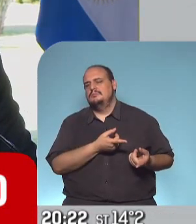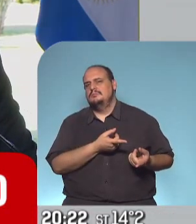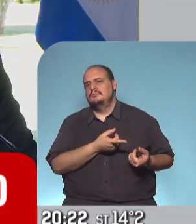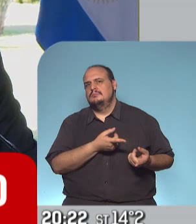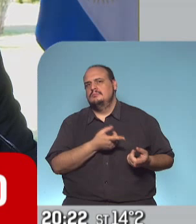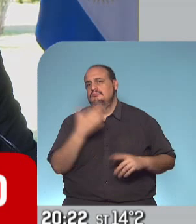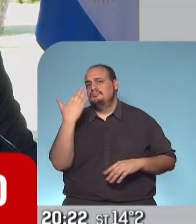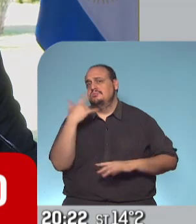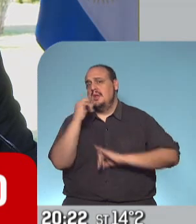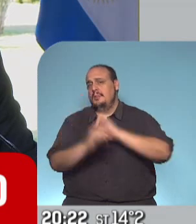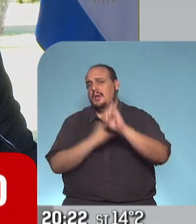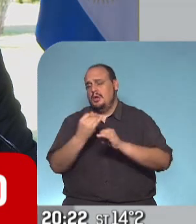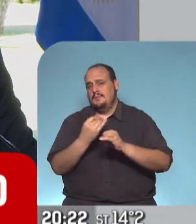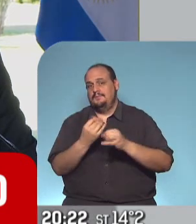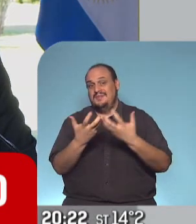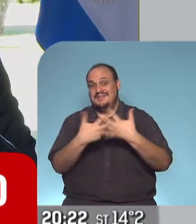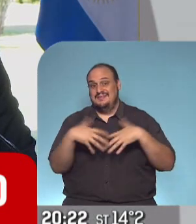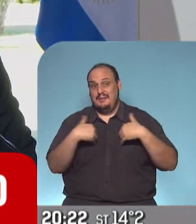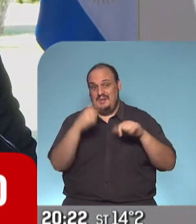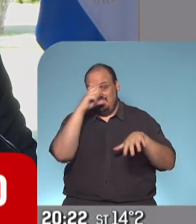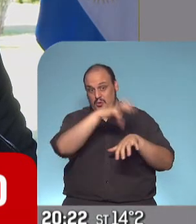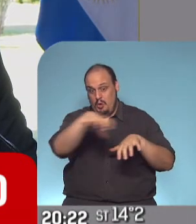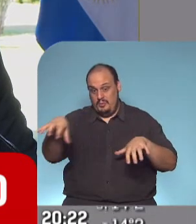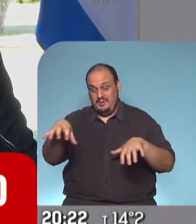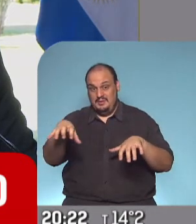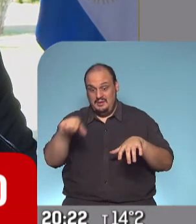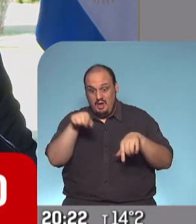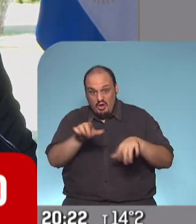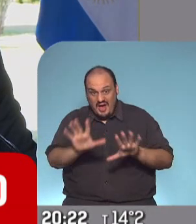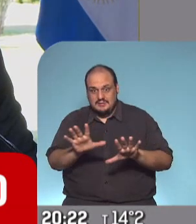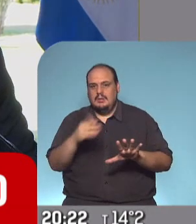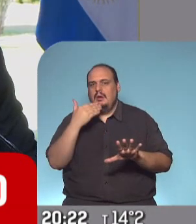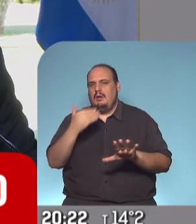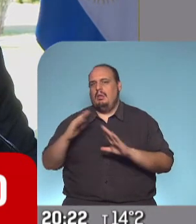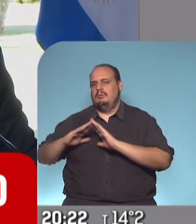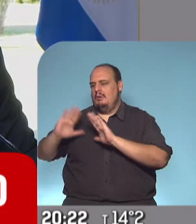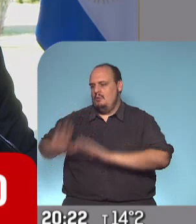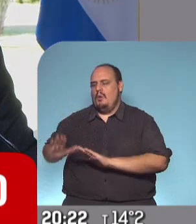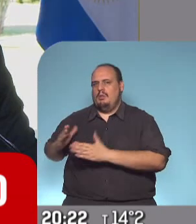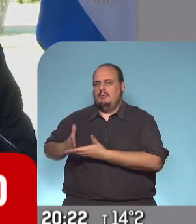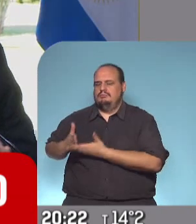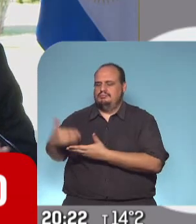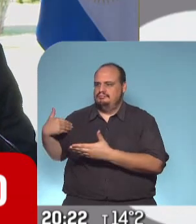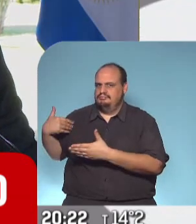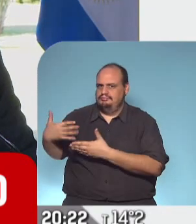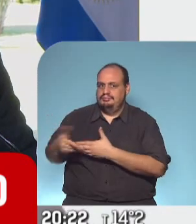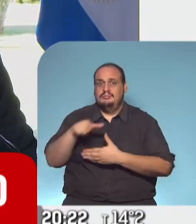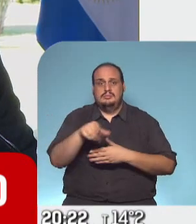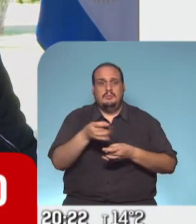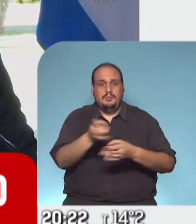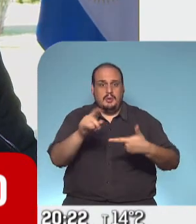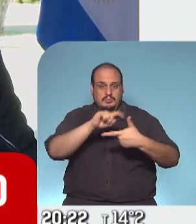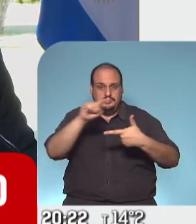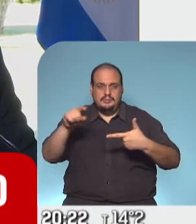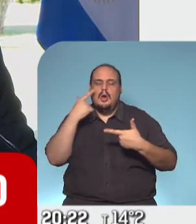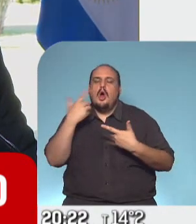explicar es que el sistema de salud está como está hoy y llegamos a una situación relativamente estable atravesando una